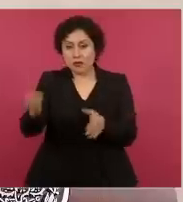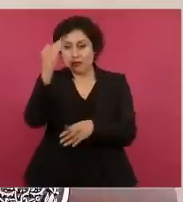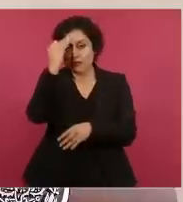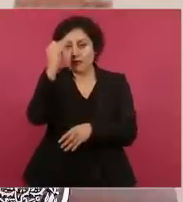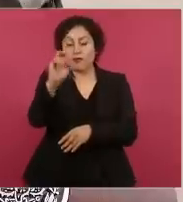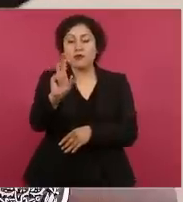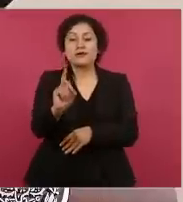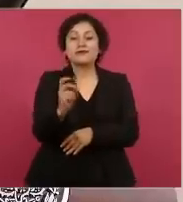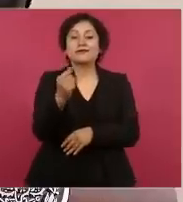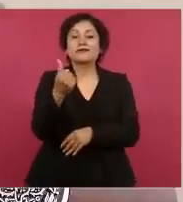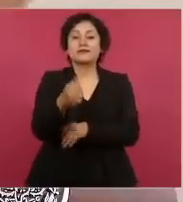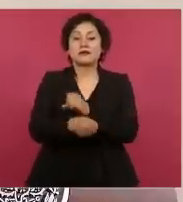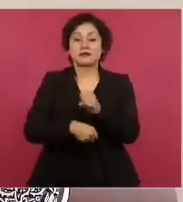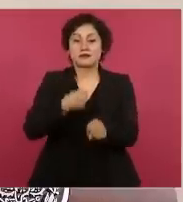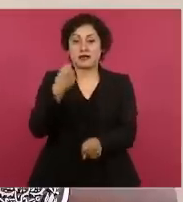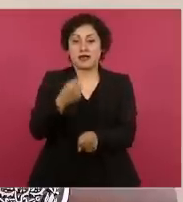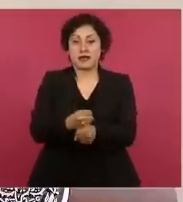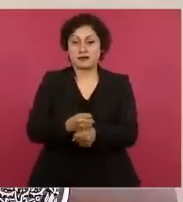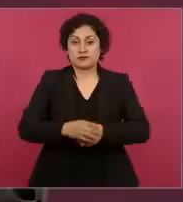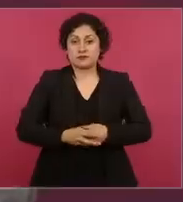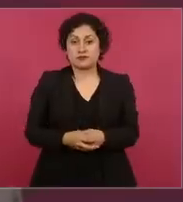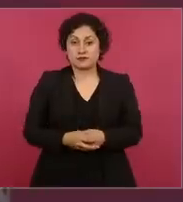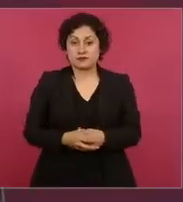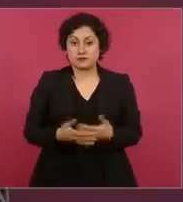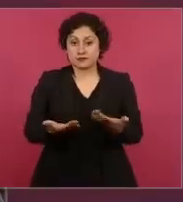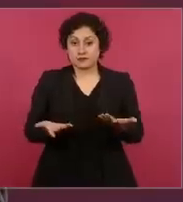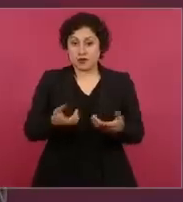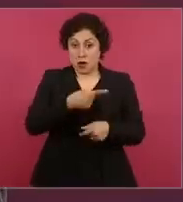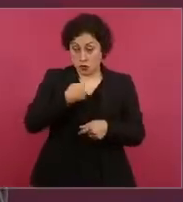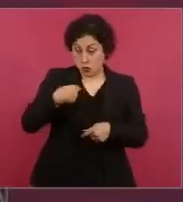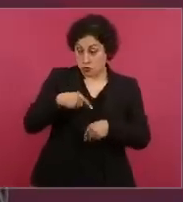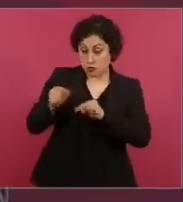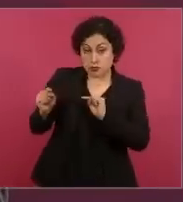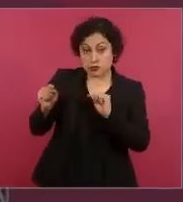Entonces, todavía ni cumplimos cinco años de gobierno.